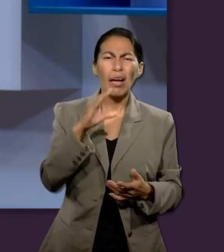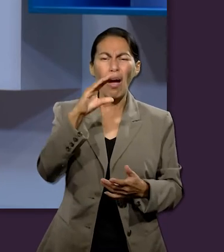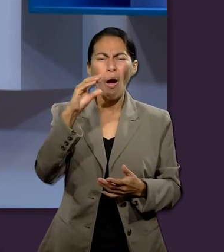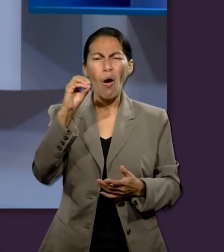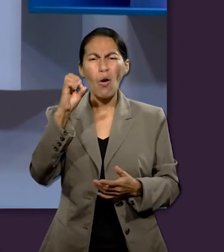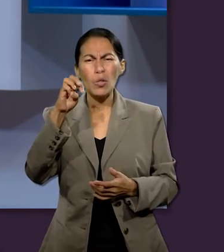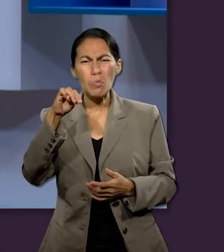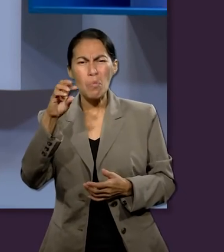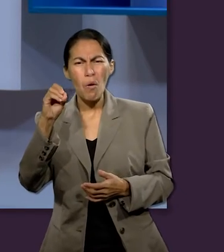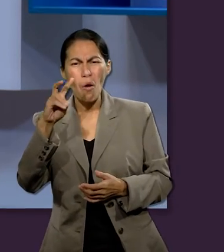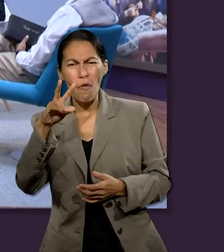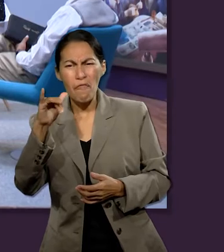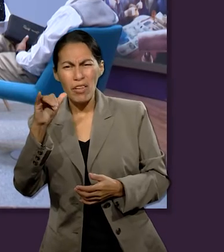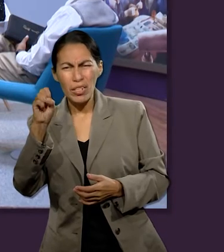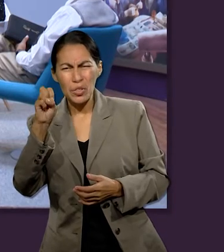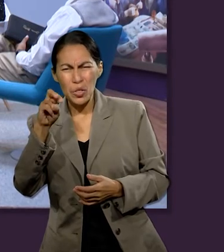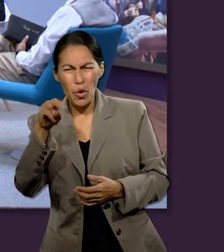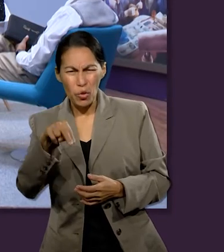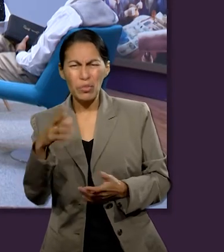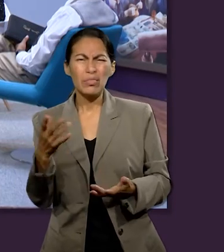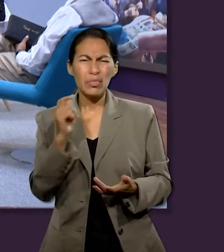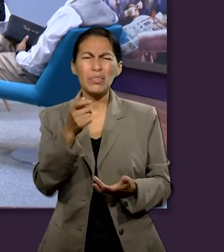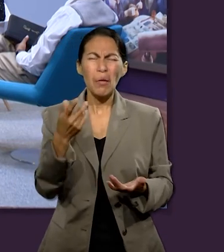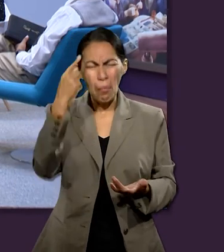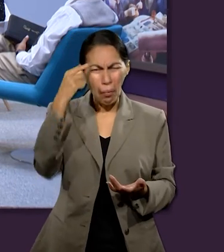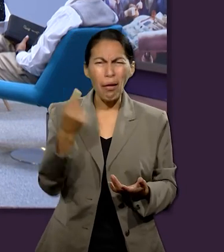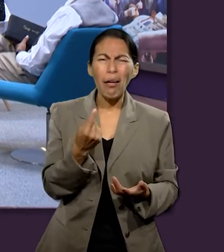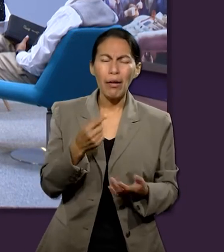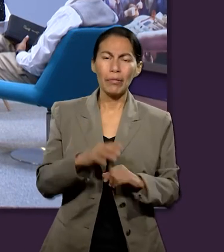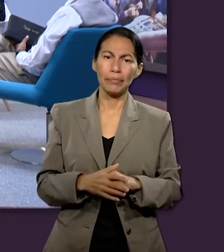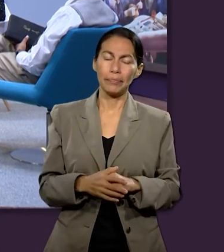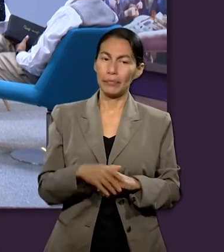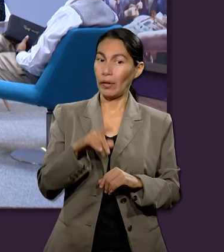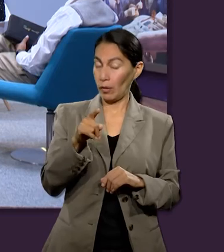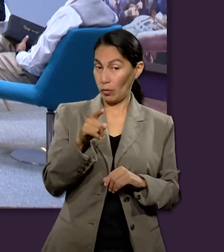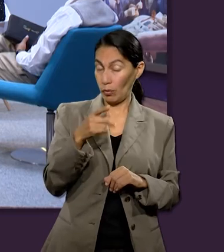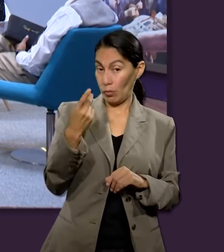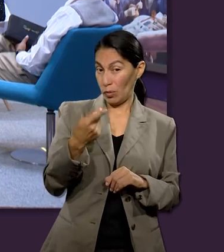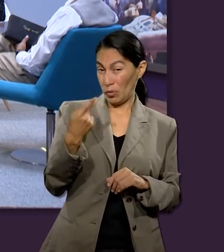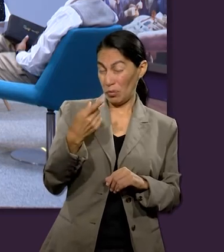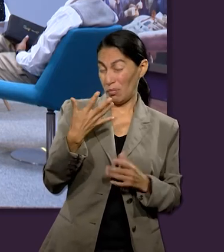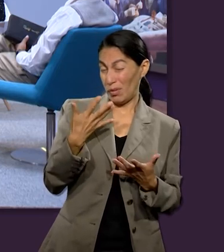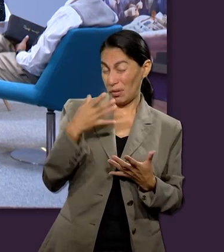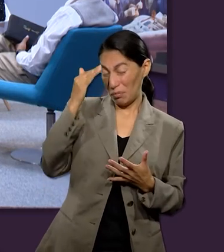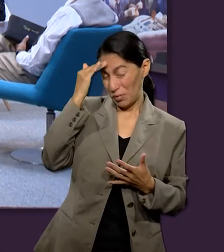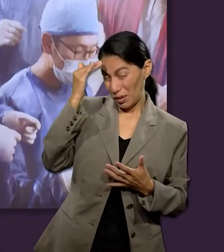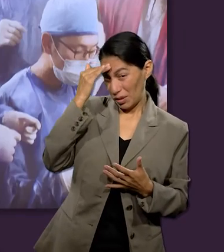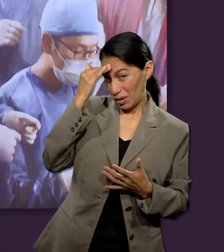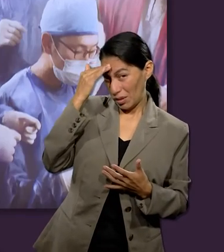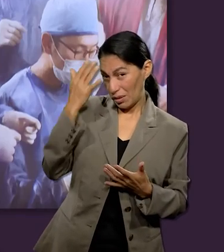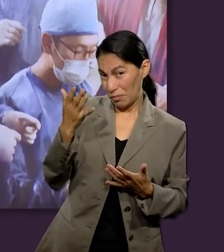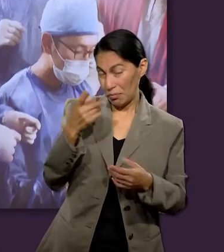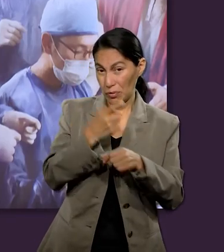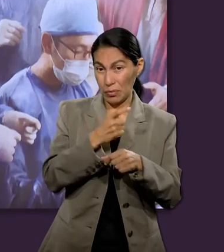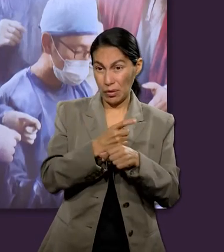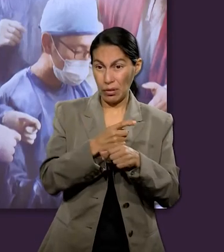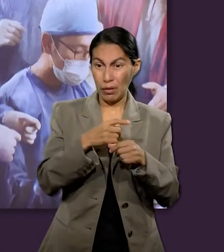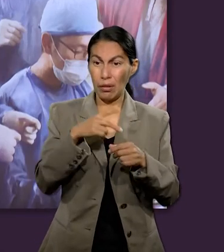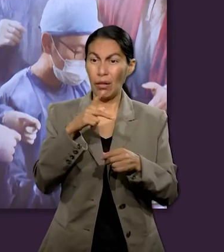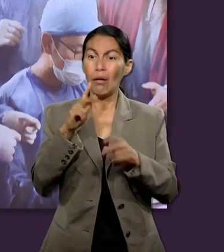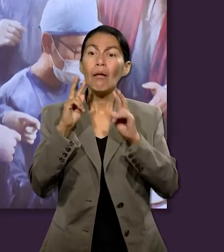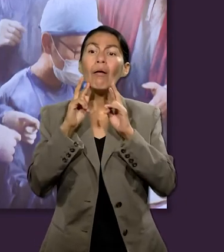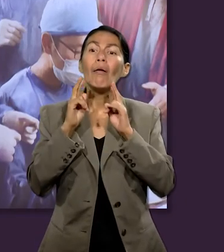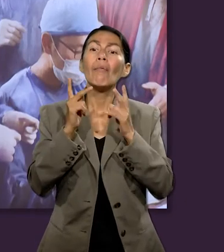a qué nos sirve tener una cosmovisión si tu pregunta me lleva a pensar en segunda de Pedro capítulo 3